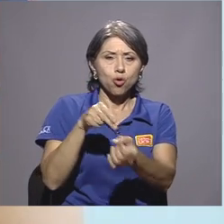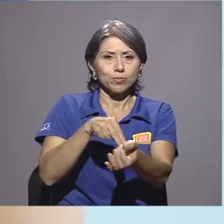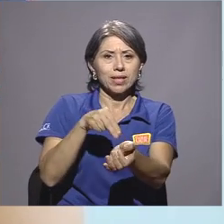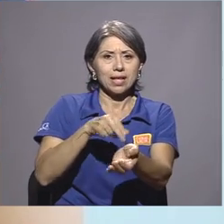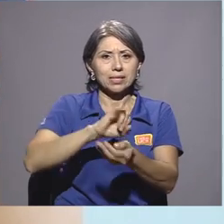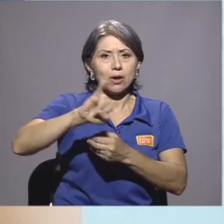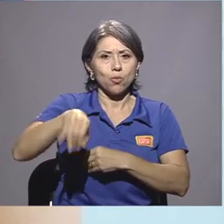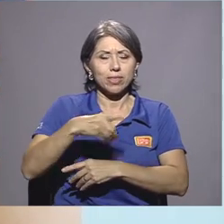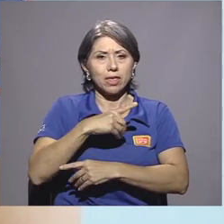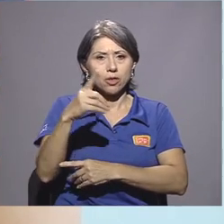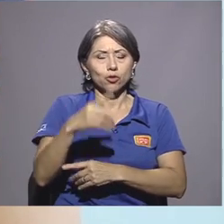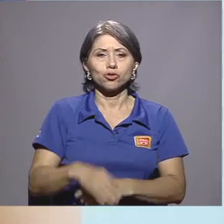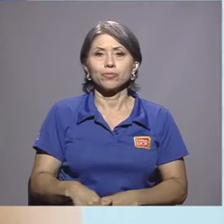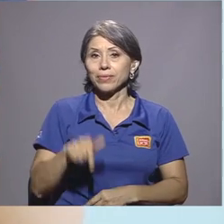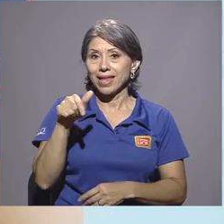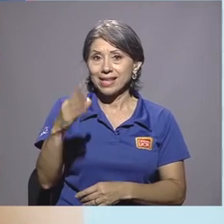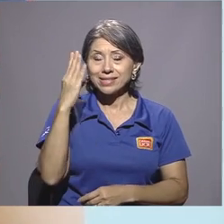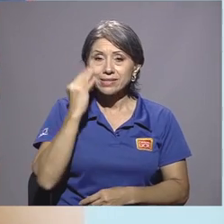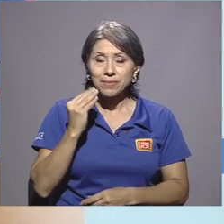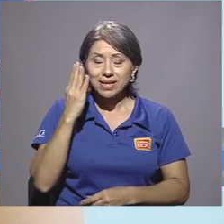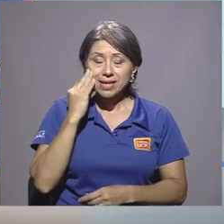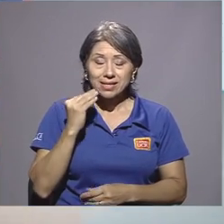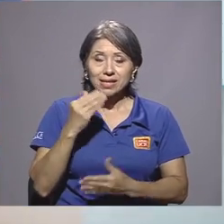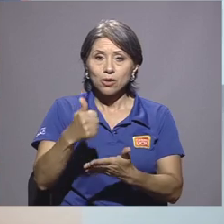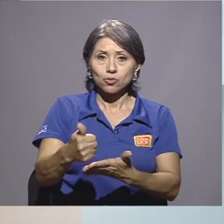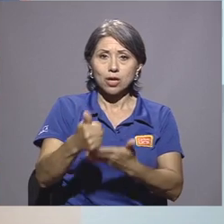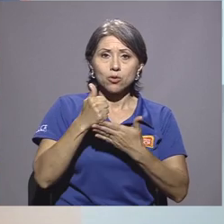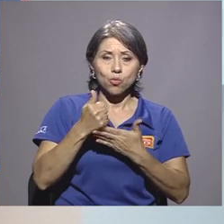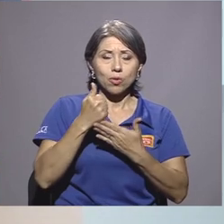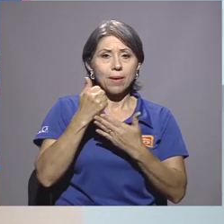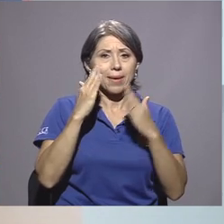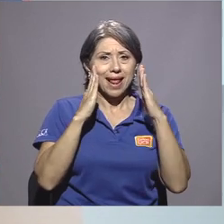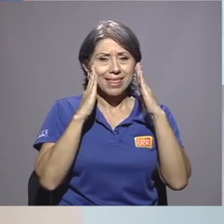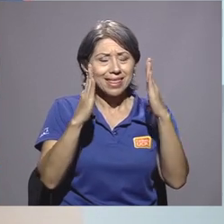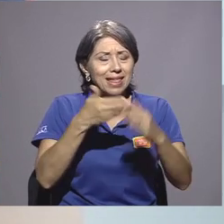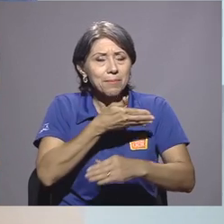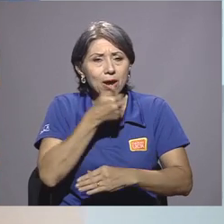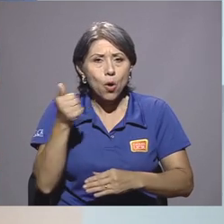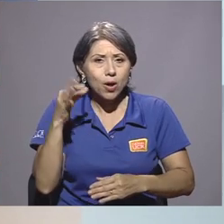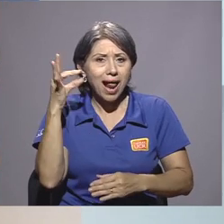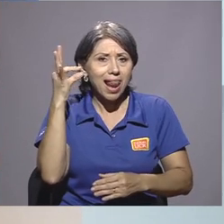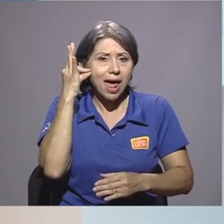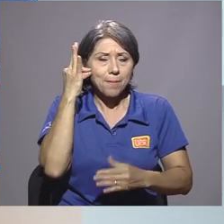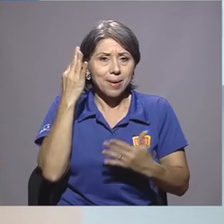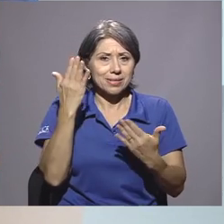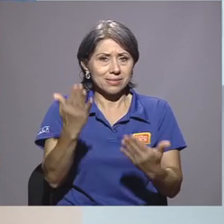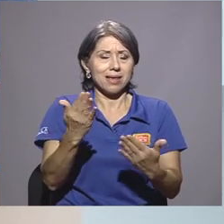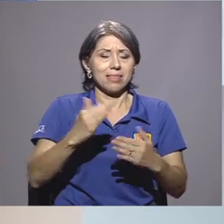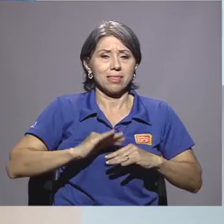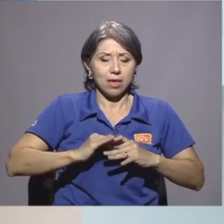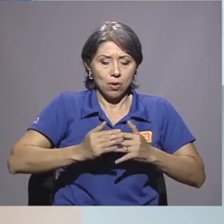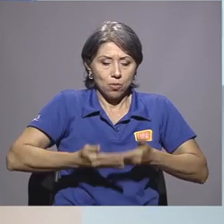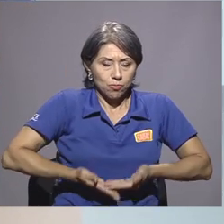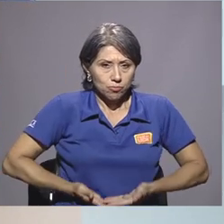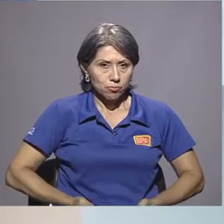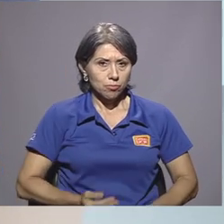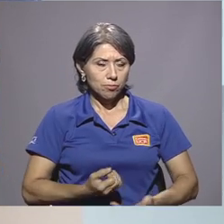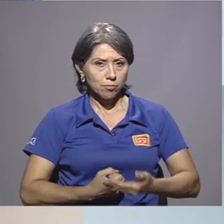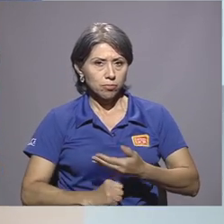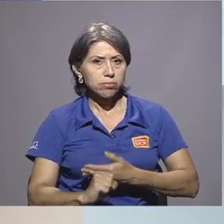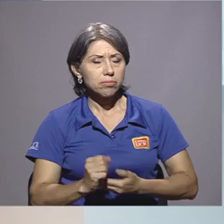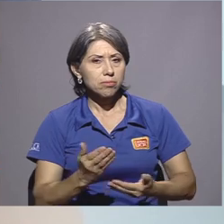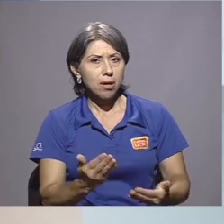que realmente nos ayuda a tener una mejor atención hacia la paciente. Nos da mucha seguridad a la hora de poder